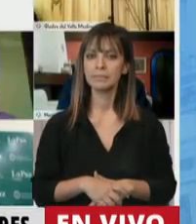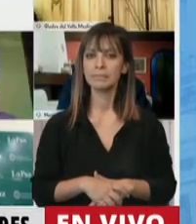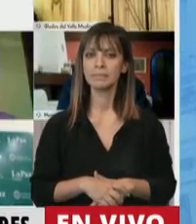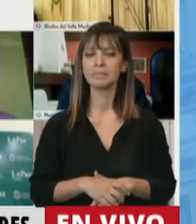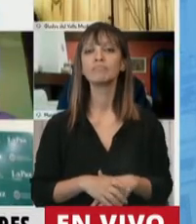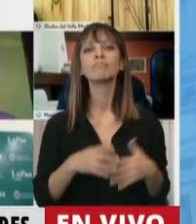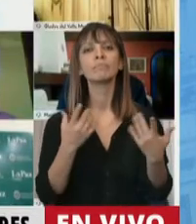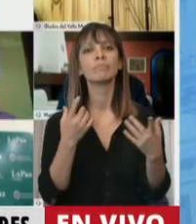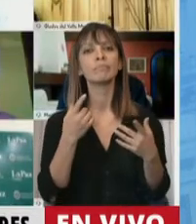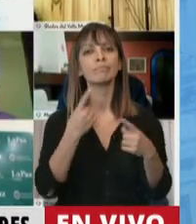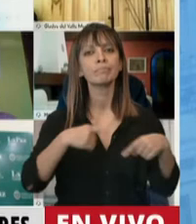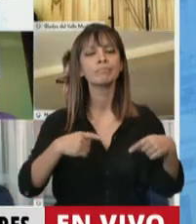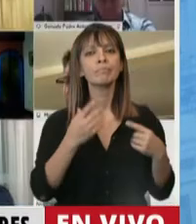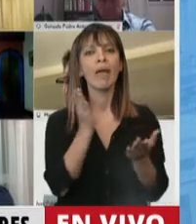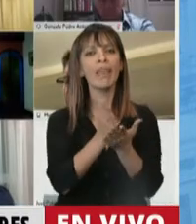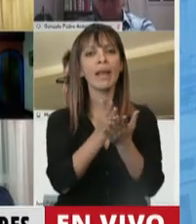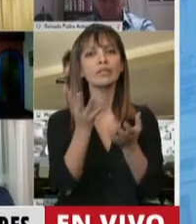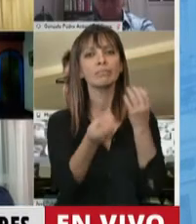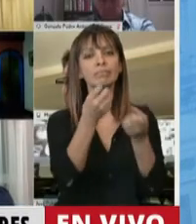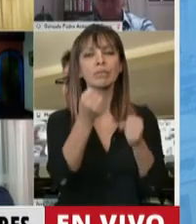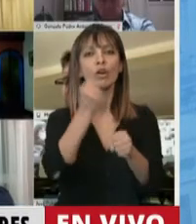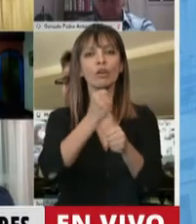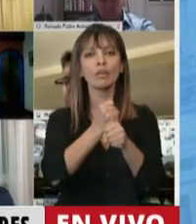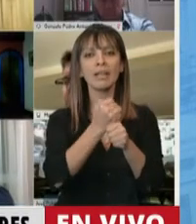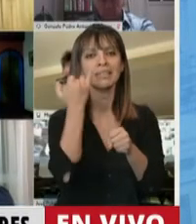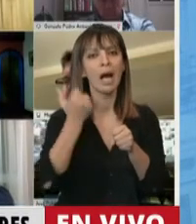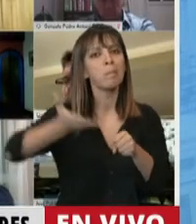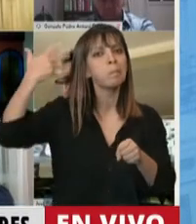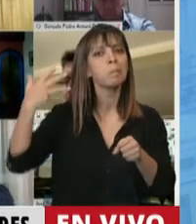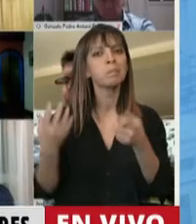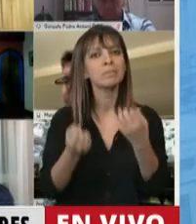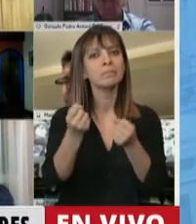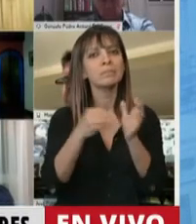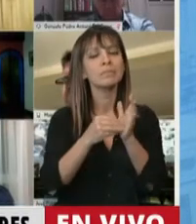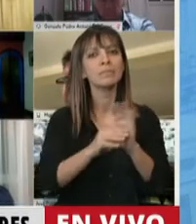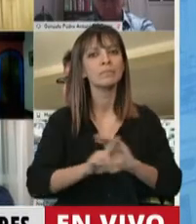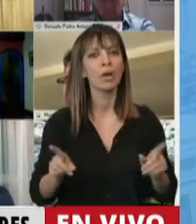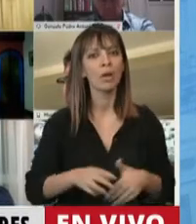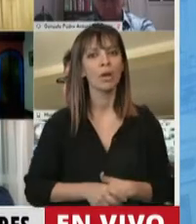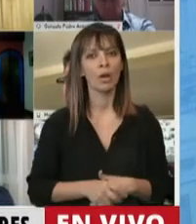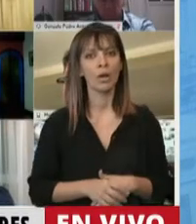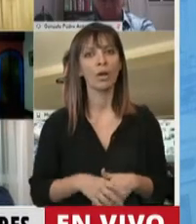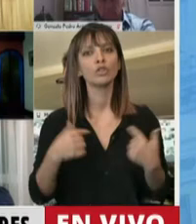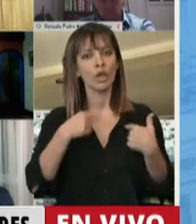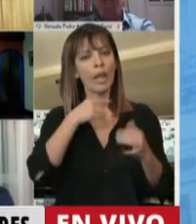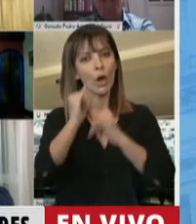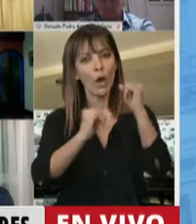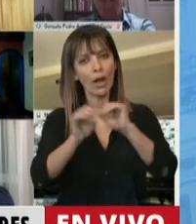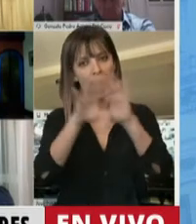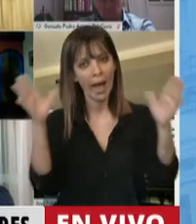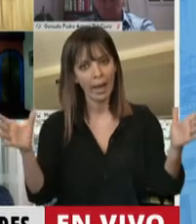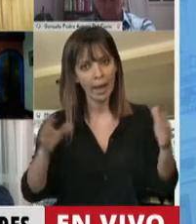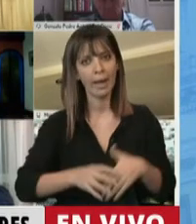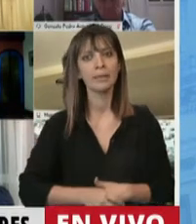las conquistas laborales que están establecidas en los convenios colectivos de trabajo. En este sentido, quiero ser muy clara. Acá se ha dicho